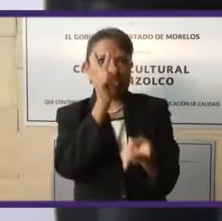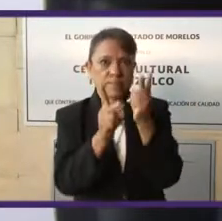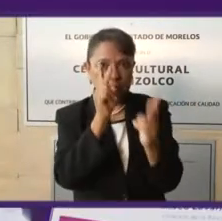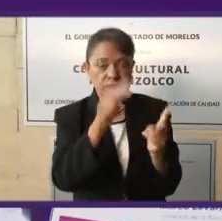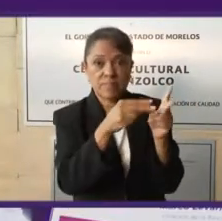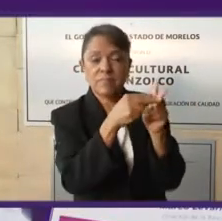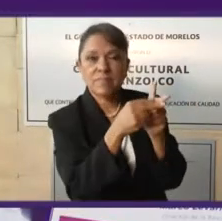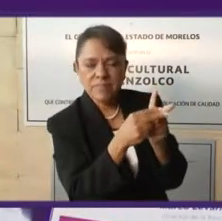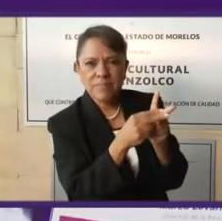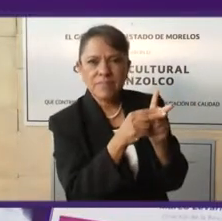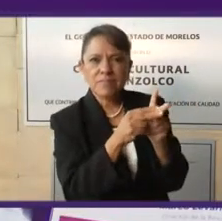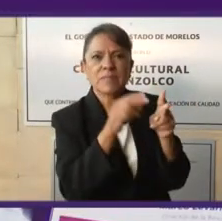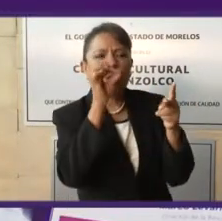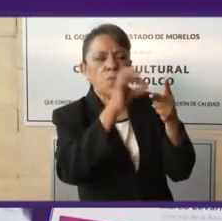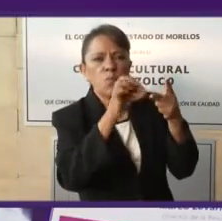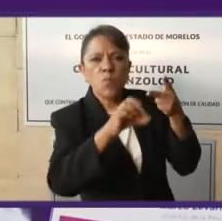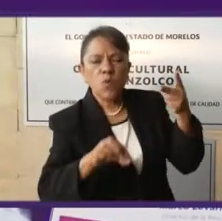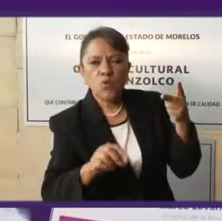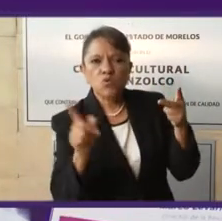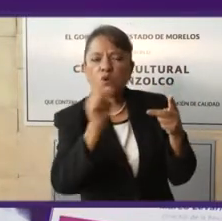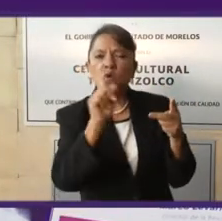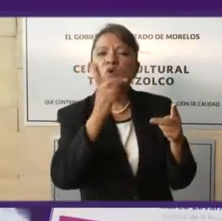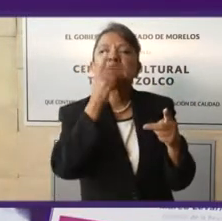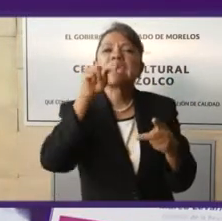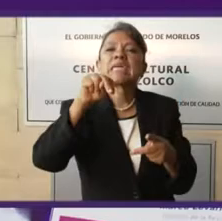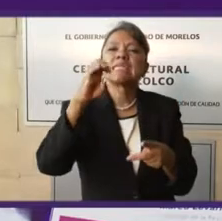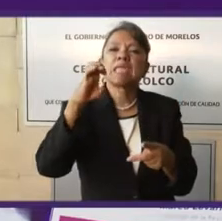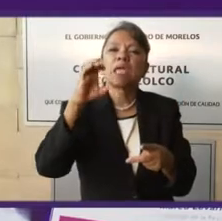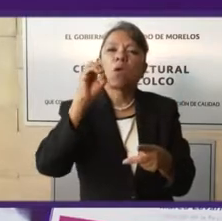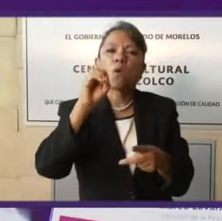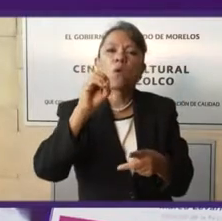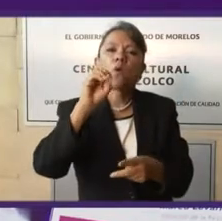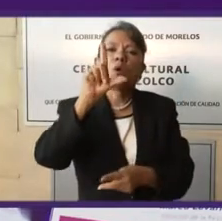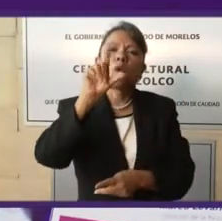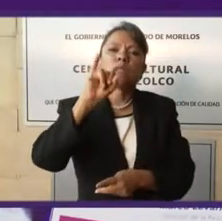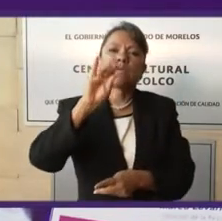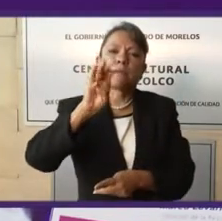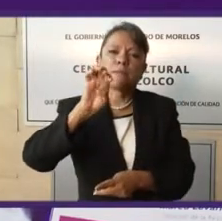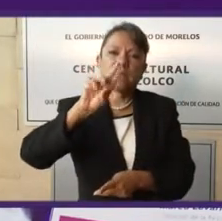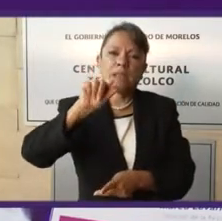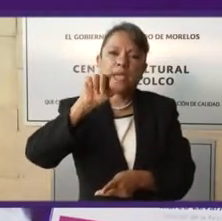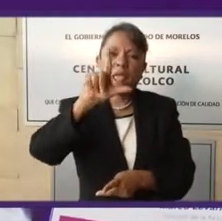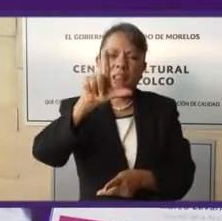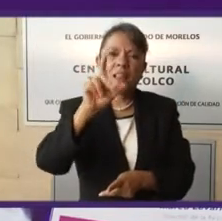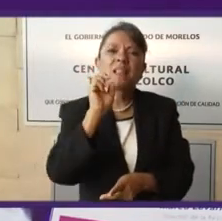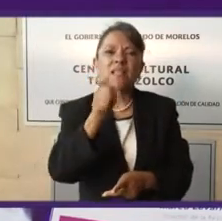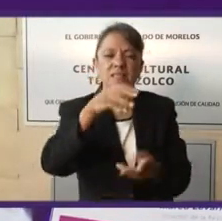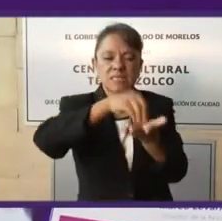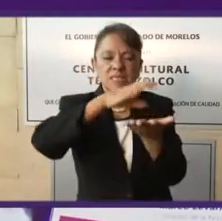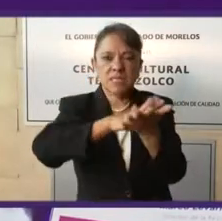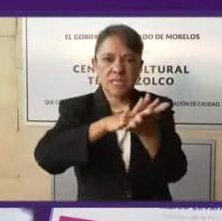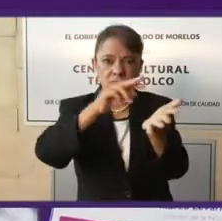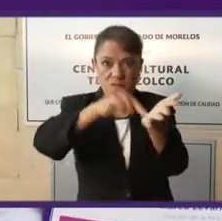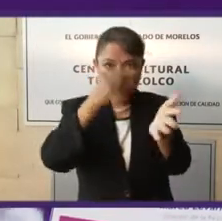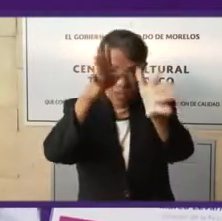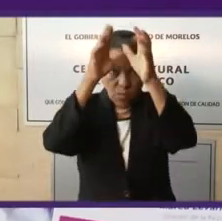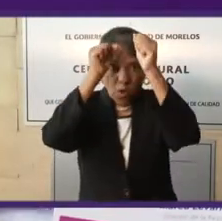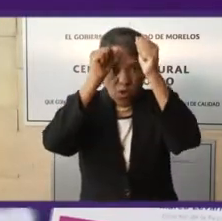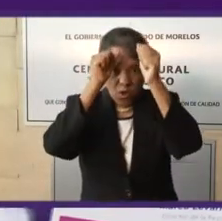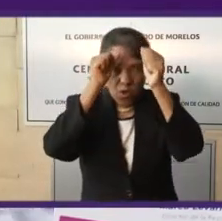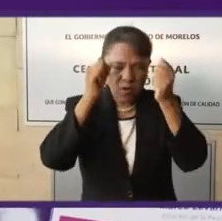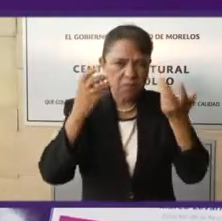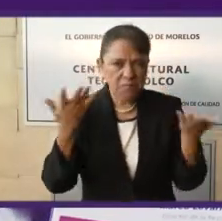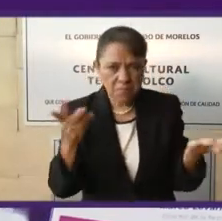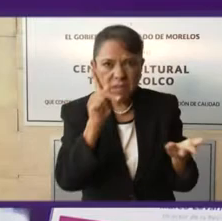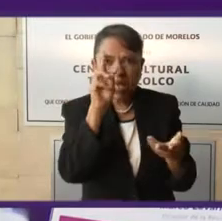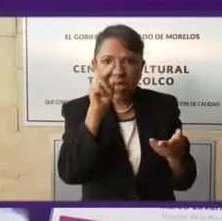eso, punto por punto, que es de neoliberal en lo que está en el Pacto por México y que haya firmado el PRD contrario a sus principios.